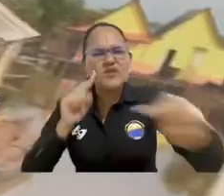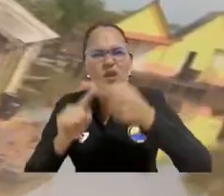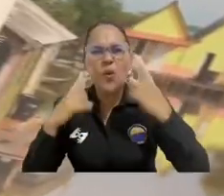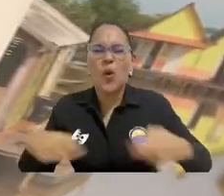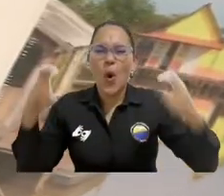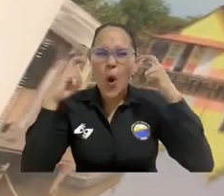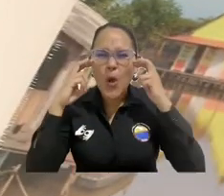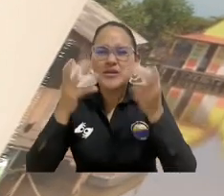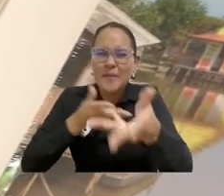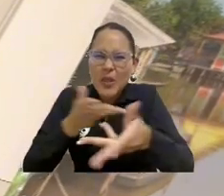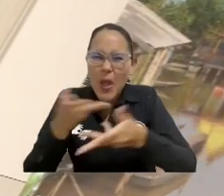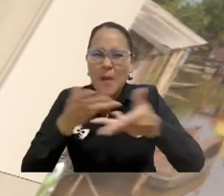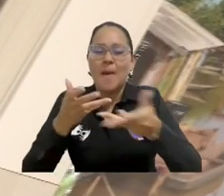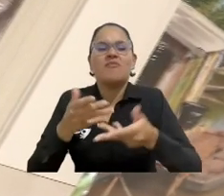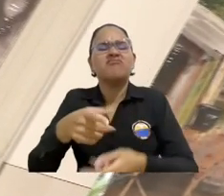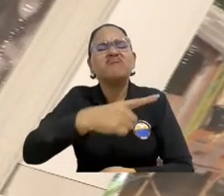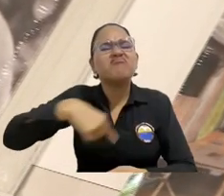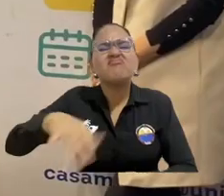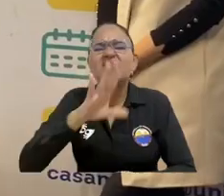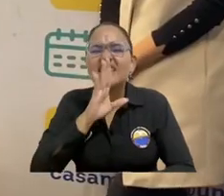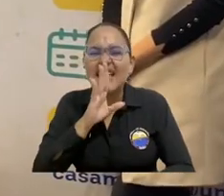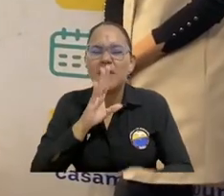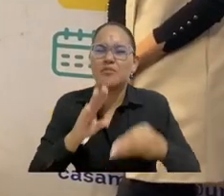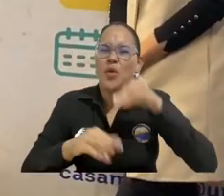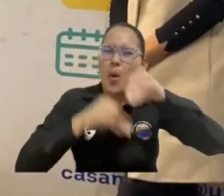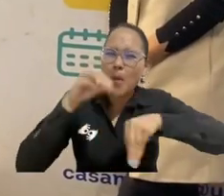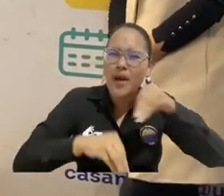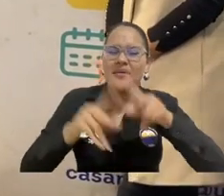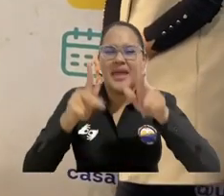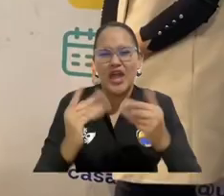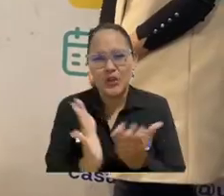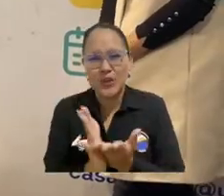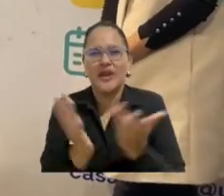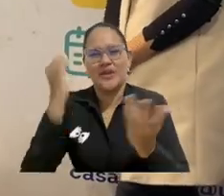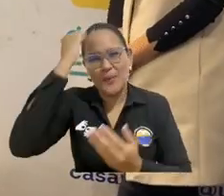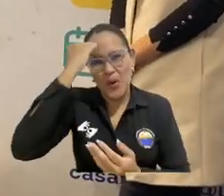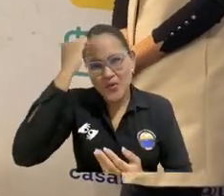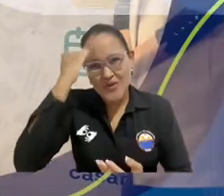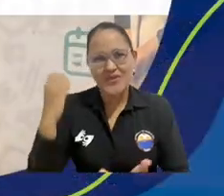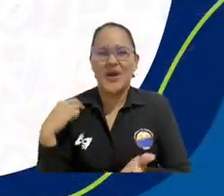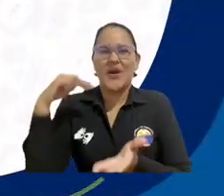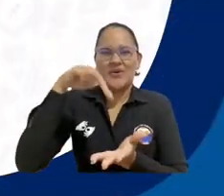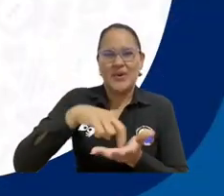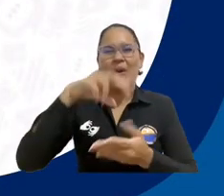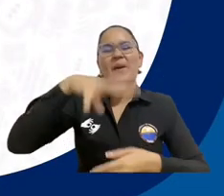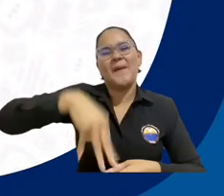conocimiento que producen estudiantes, docentes, autores del Magdalena y la región Caribe.